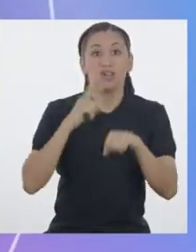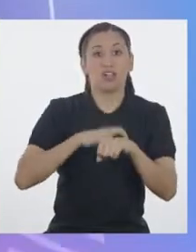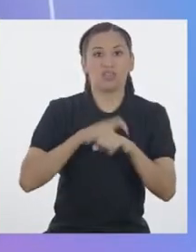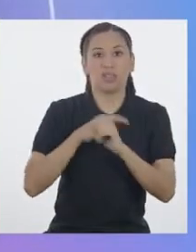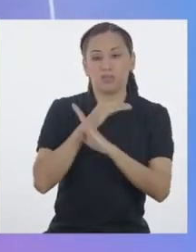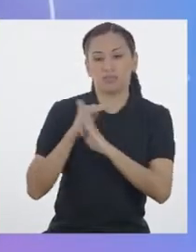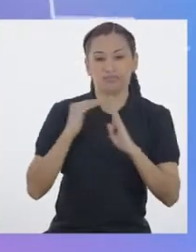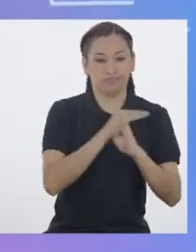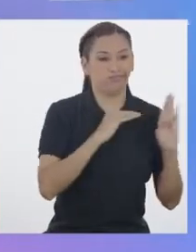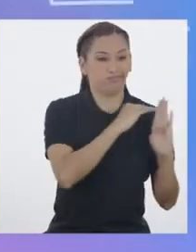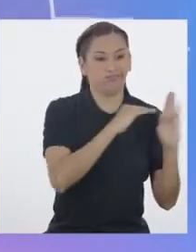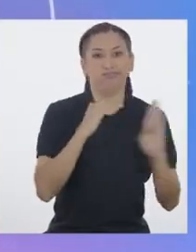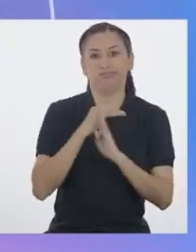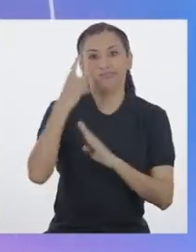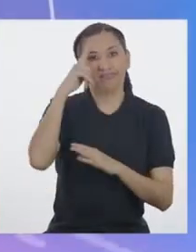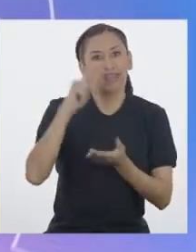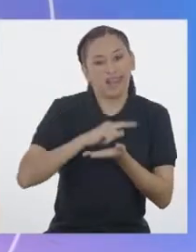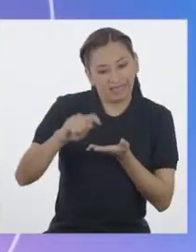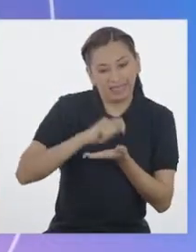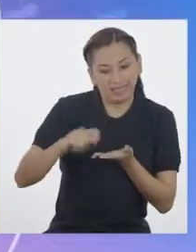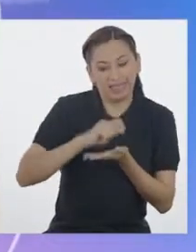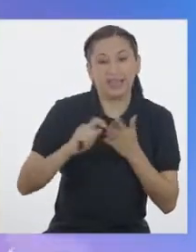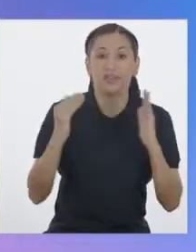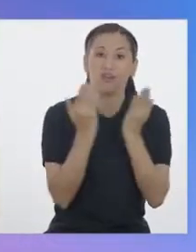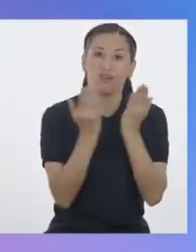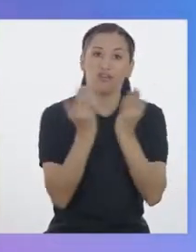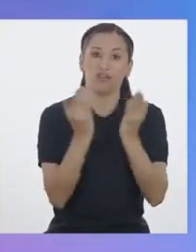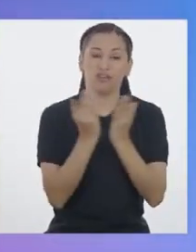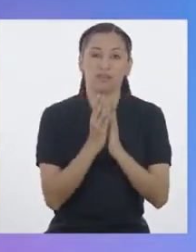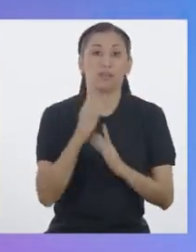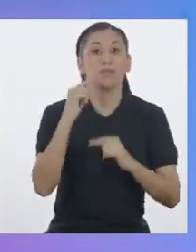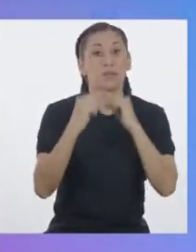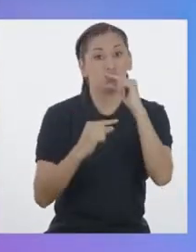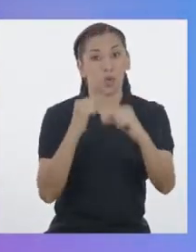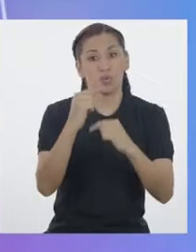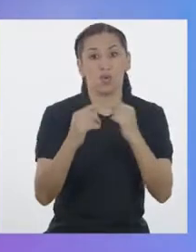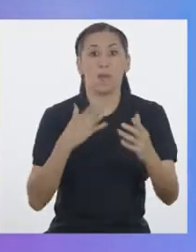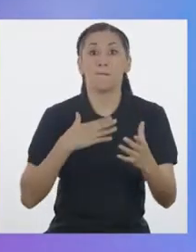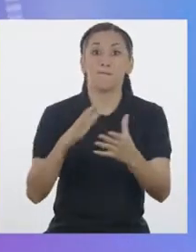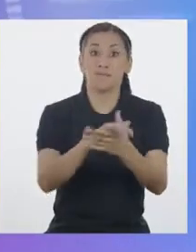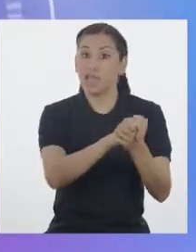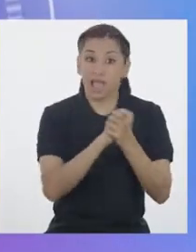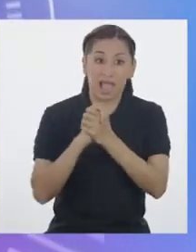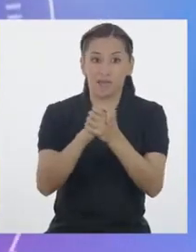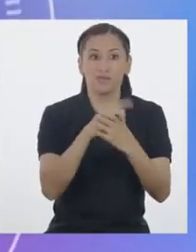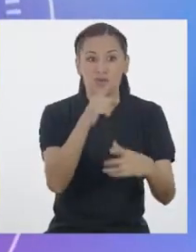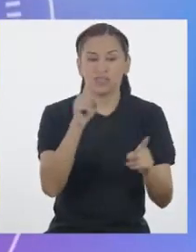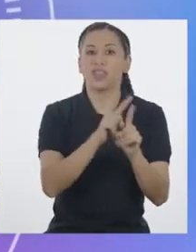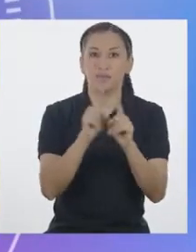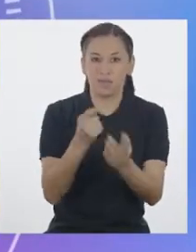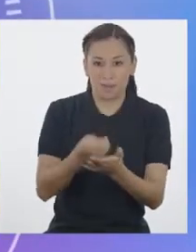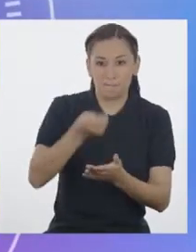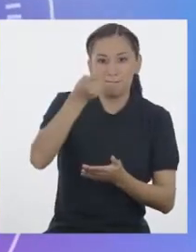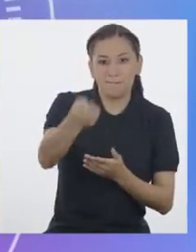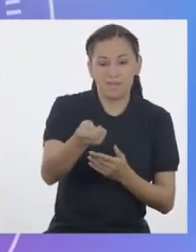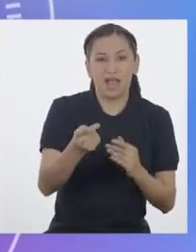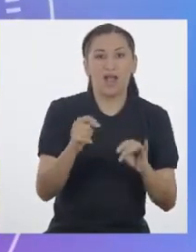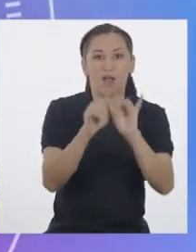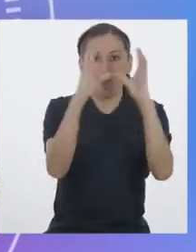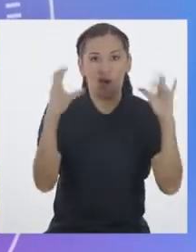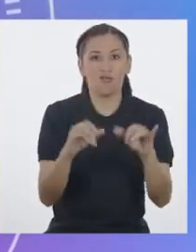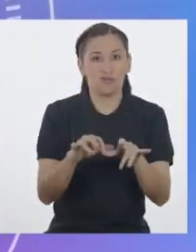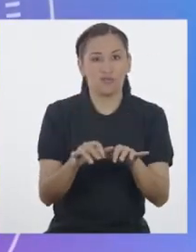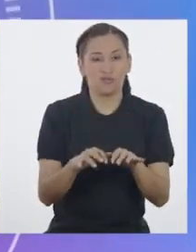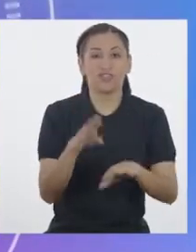hacer las tareas del colegio Y poco a poco nuestros compañeros también se iban comprando su computadora Y